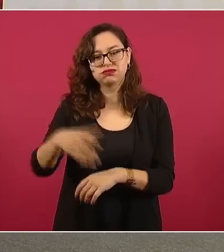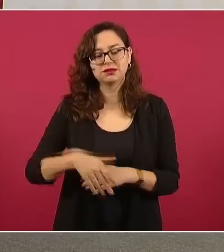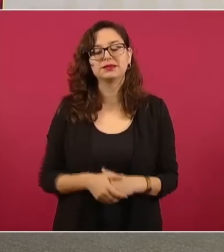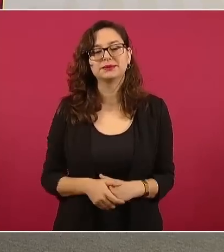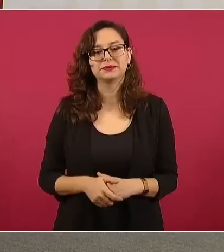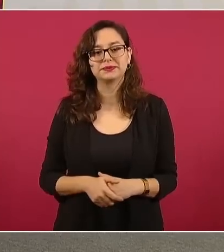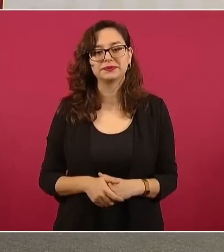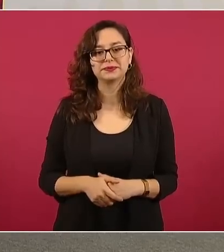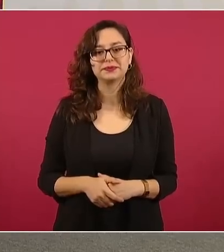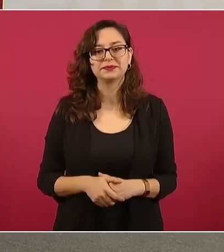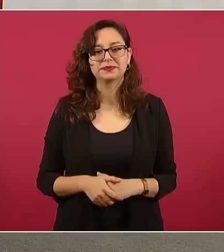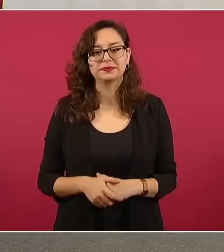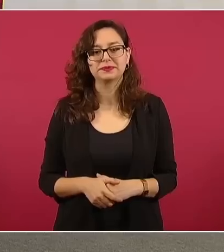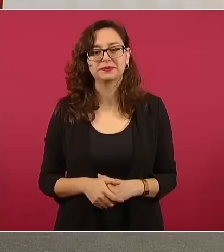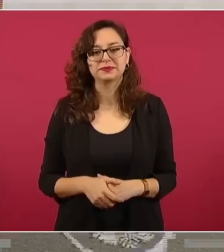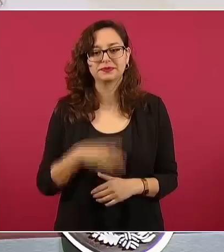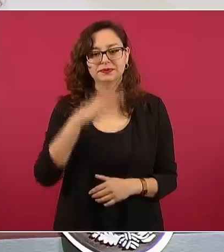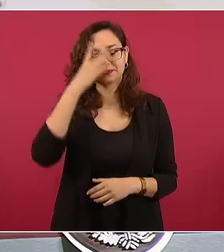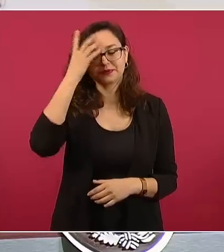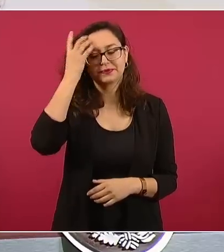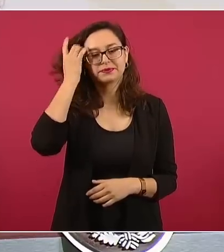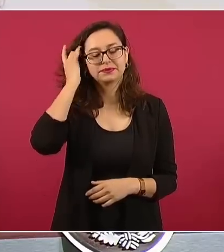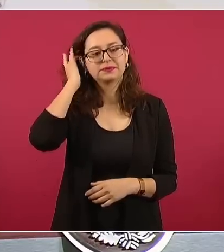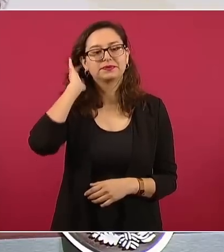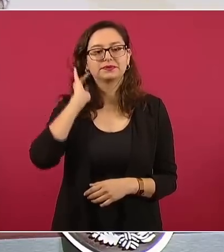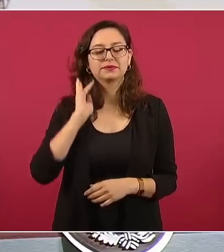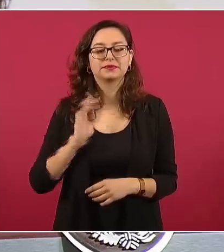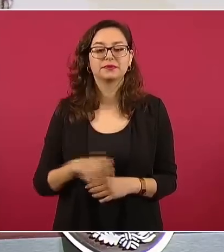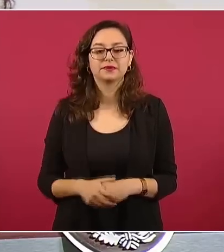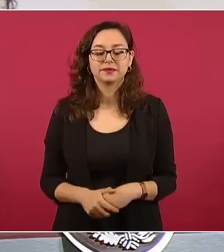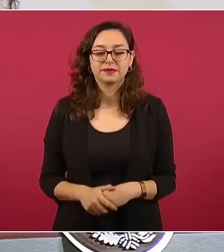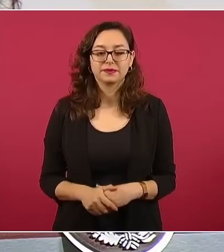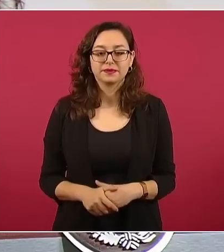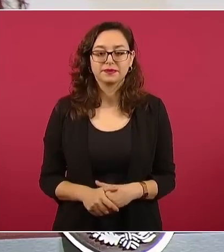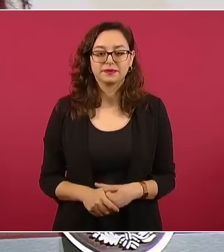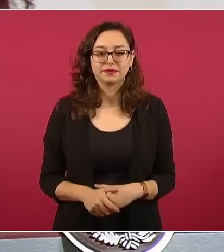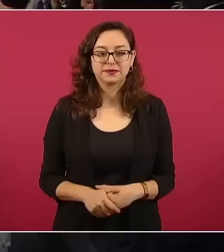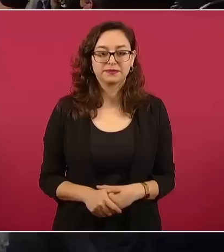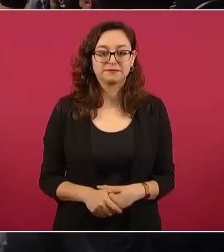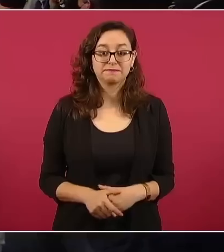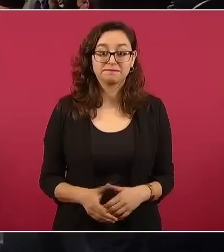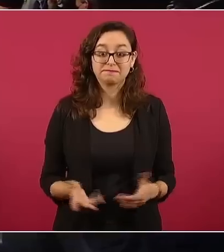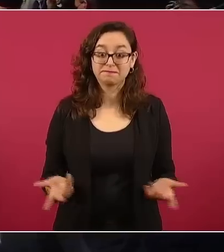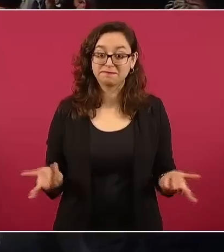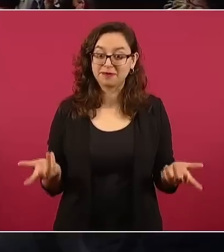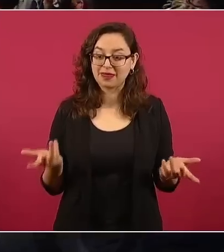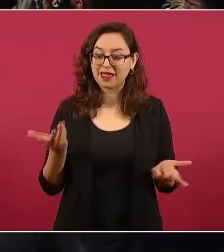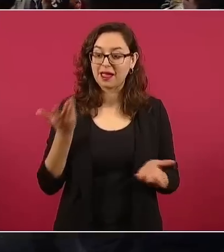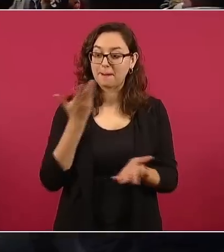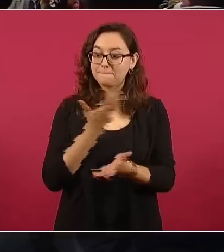Además de eso, nos conocemos desde el…